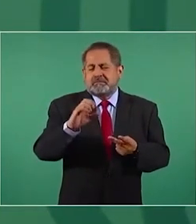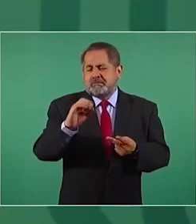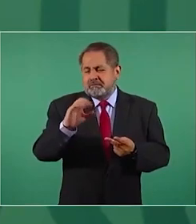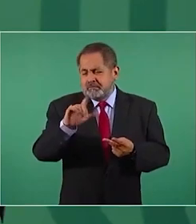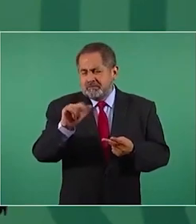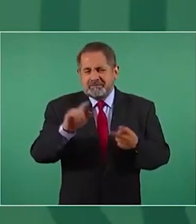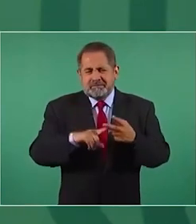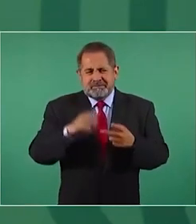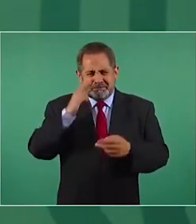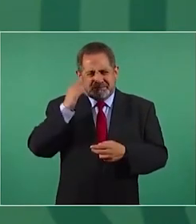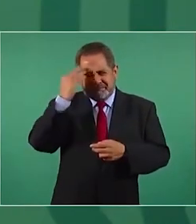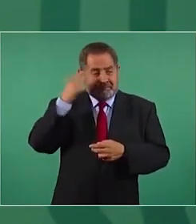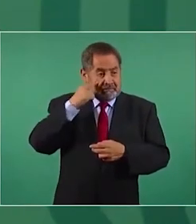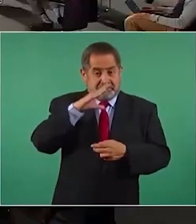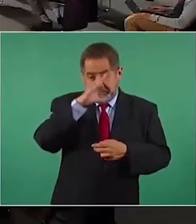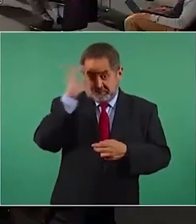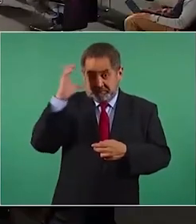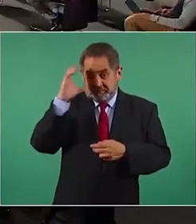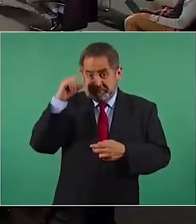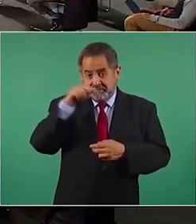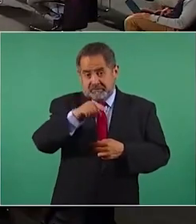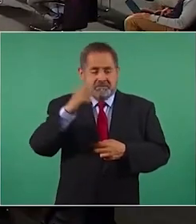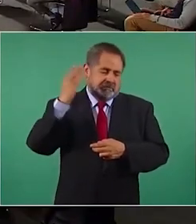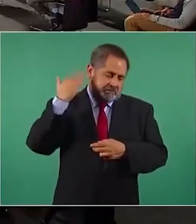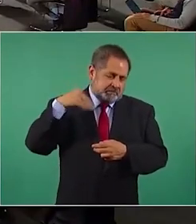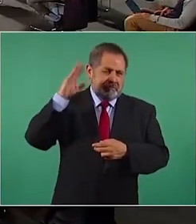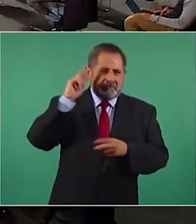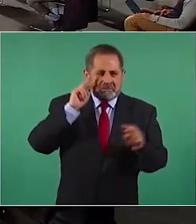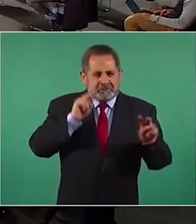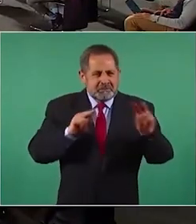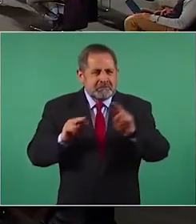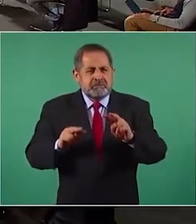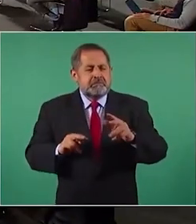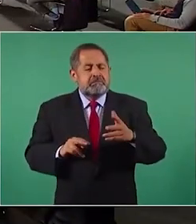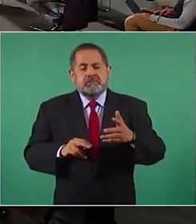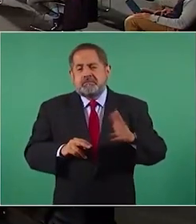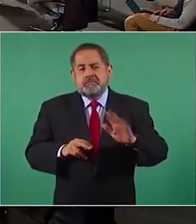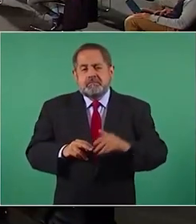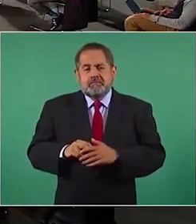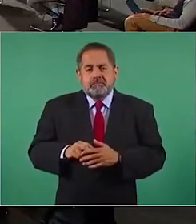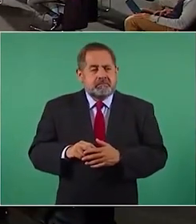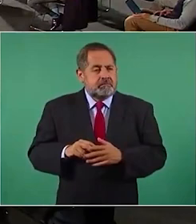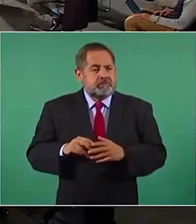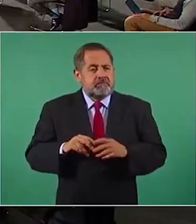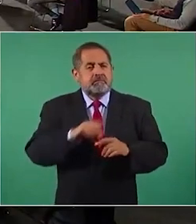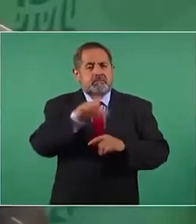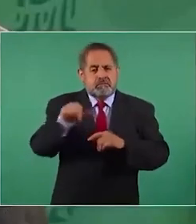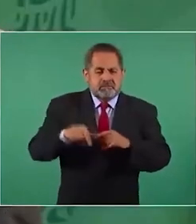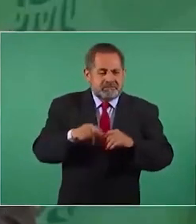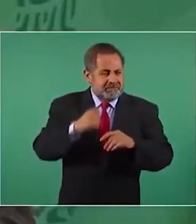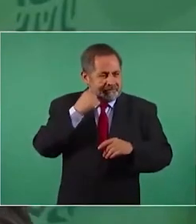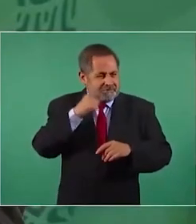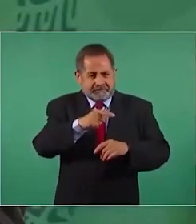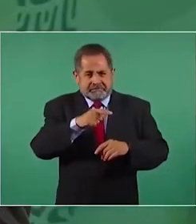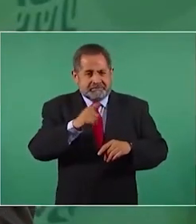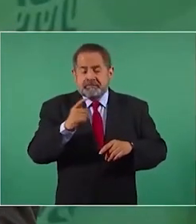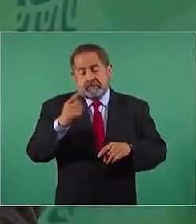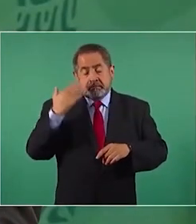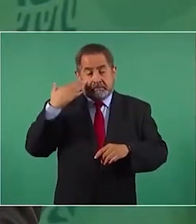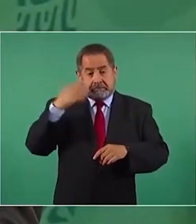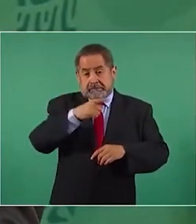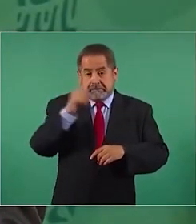vemos una foto de Tuxpan de entonces, vamos a ver cómo quedó cubierto completamente